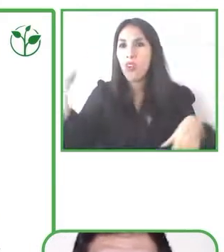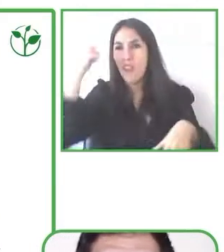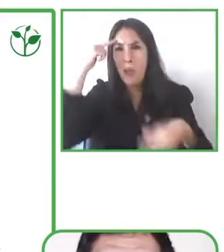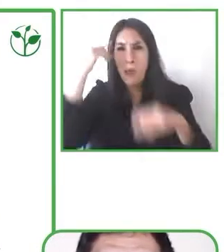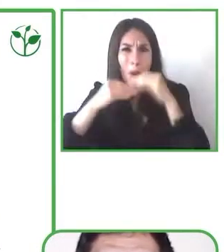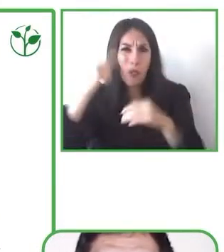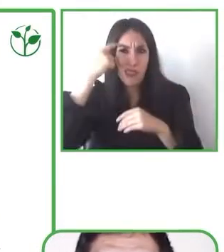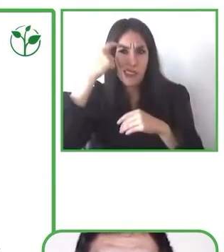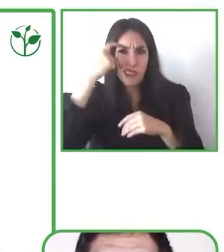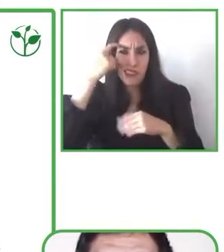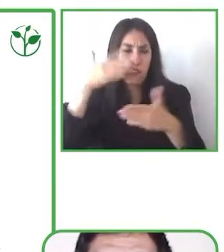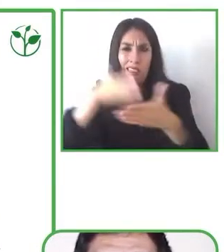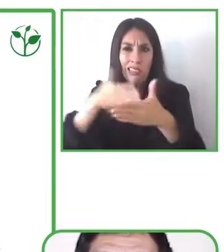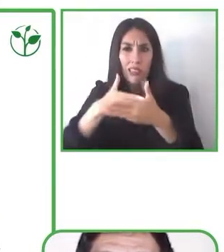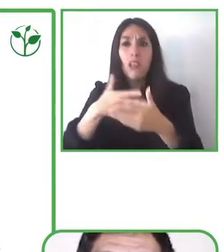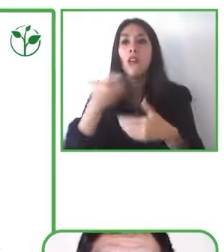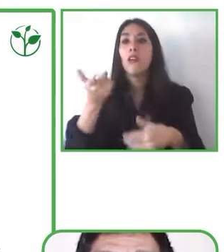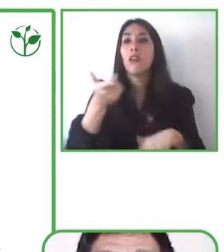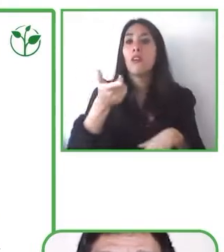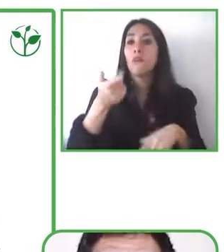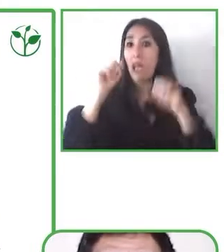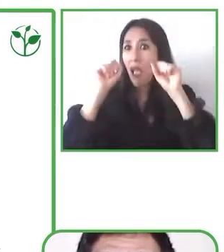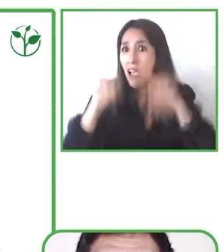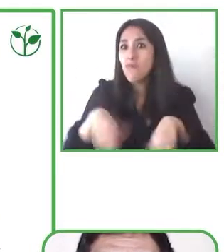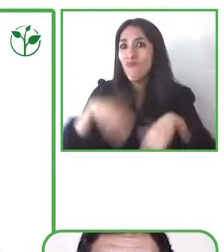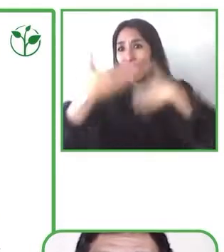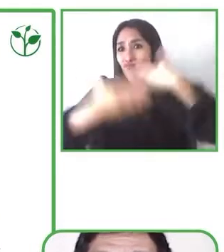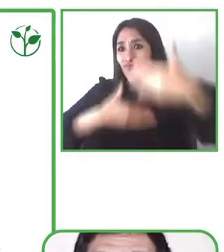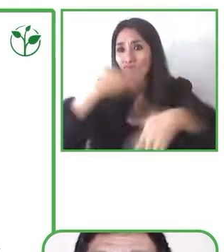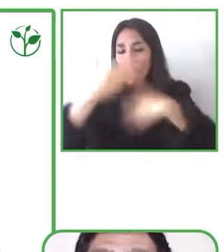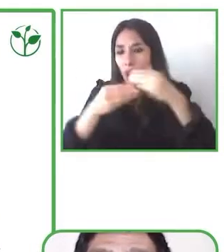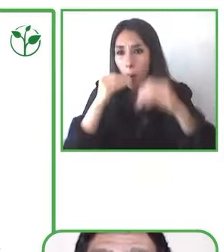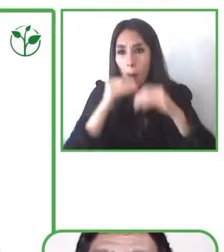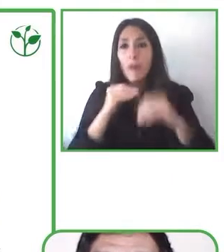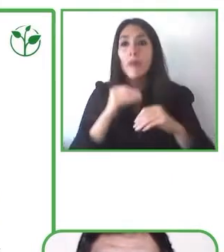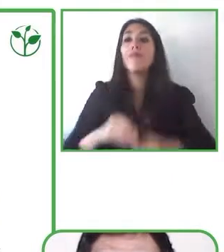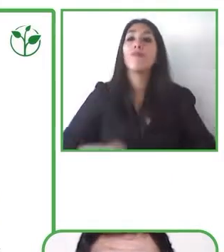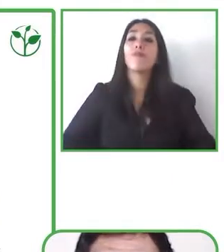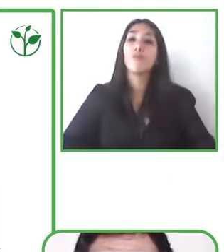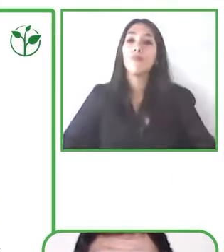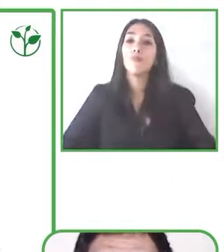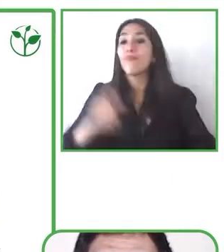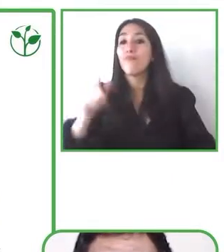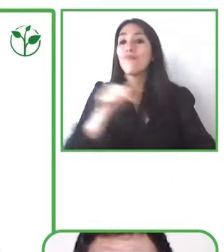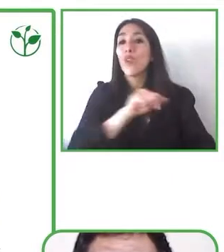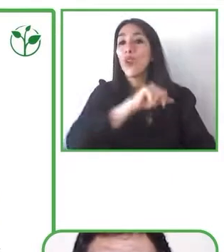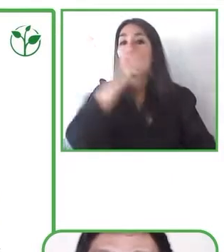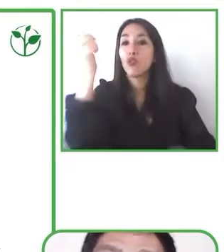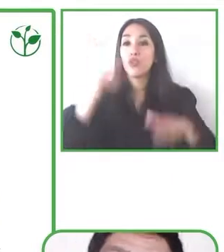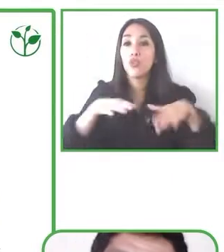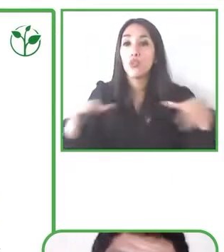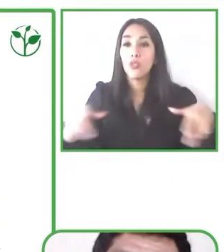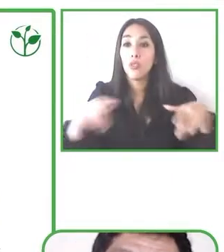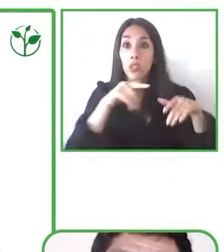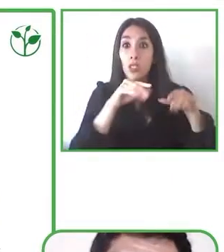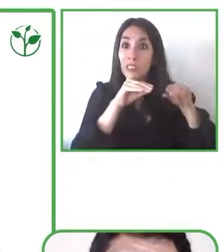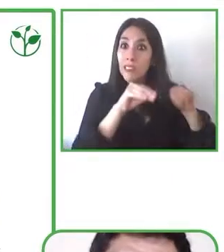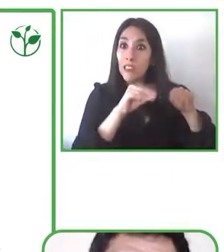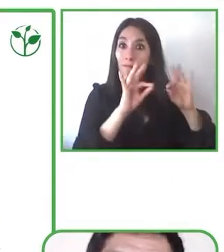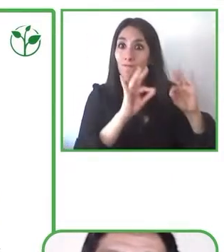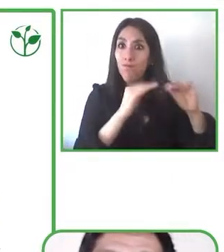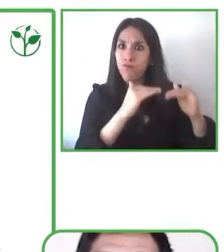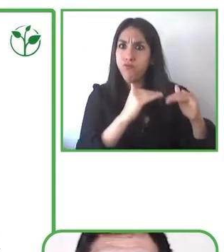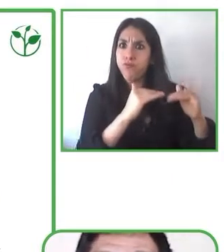en el caso de niños con desarrollo típico. Es decir, entonces, aquellas habilidades cognitivas de aprendizaje que son